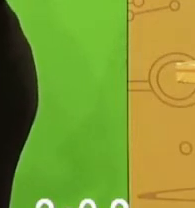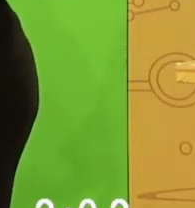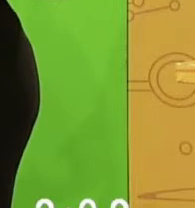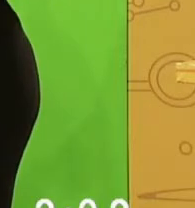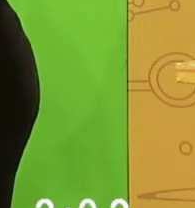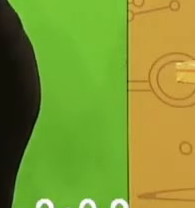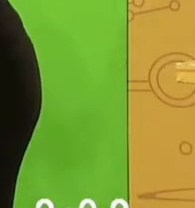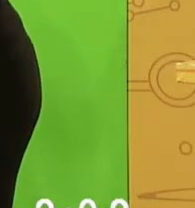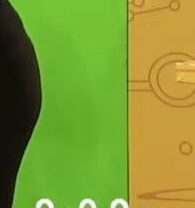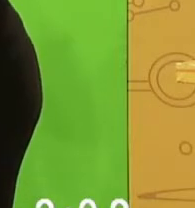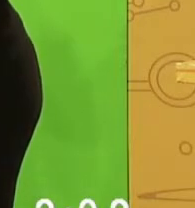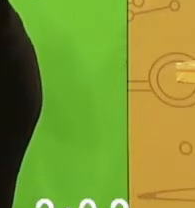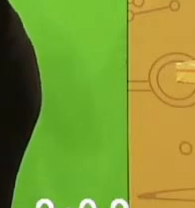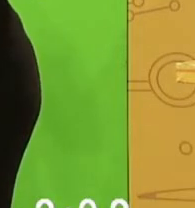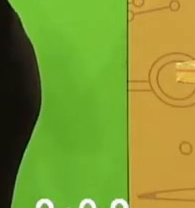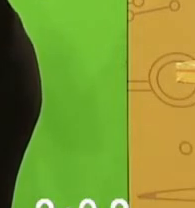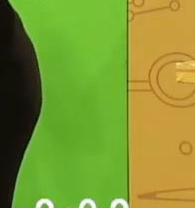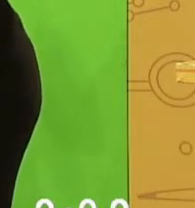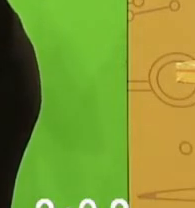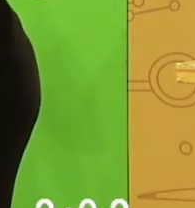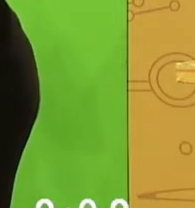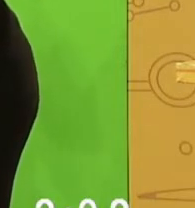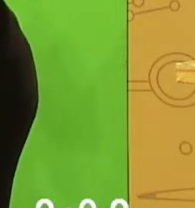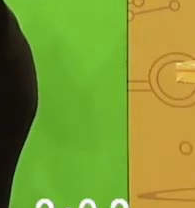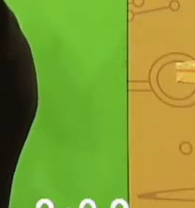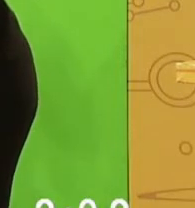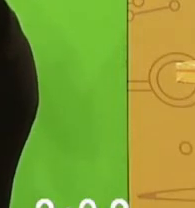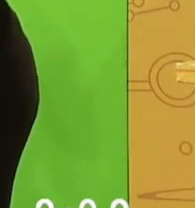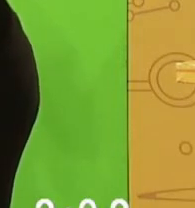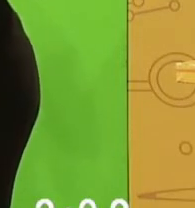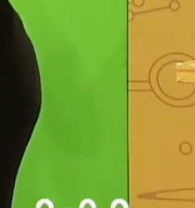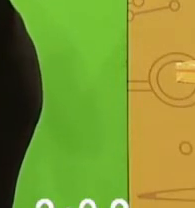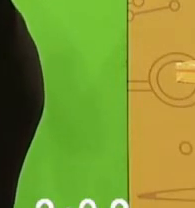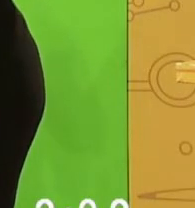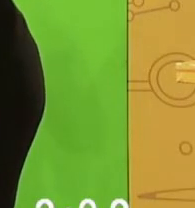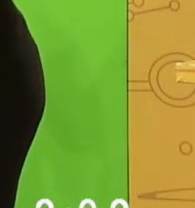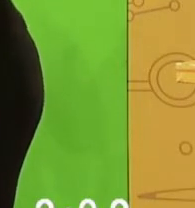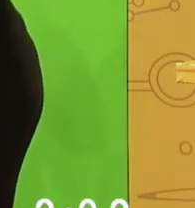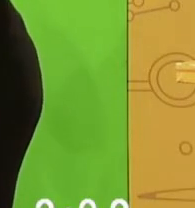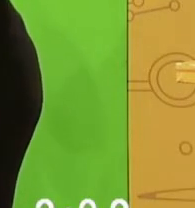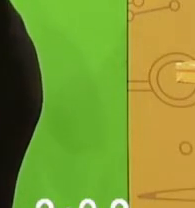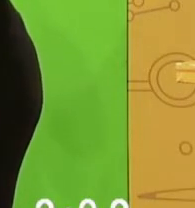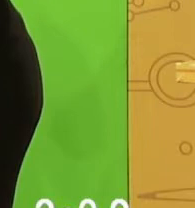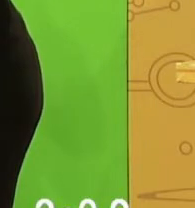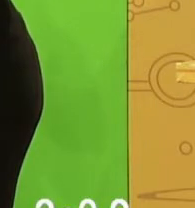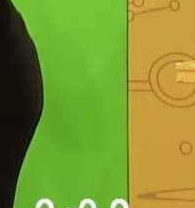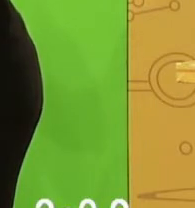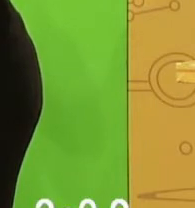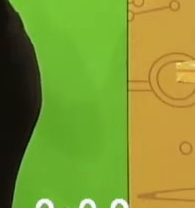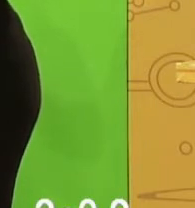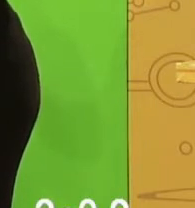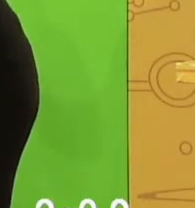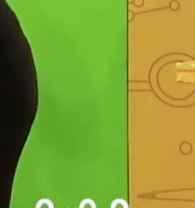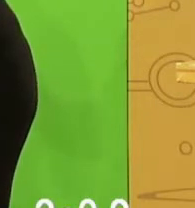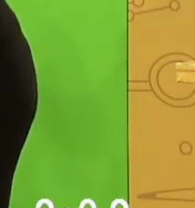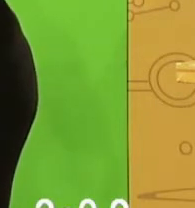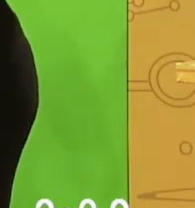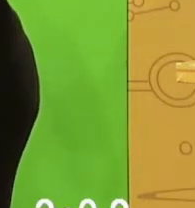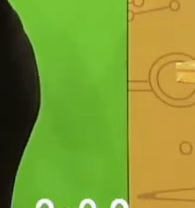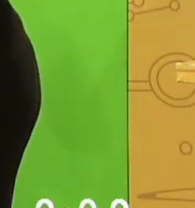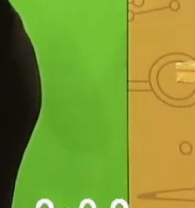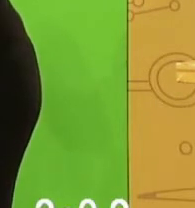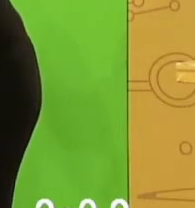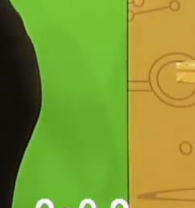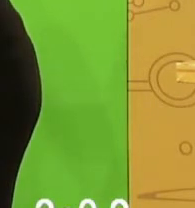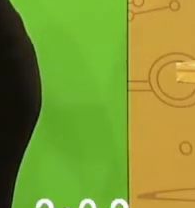medio, anular y meñique ambas manos. Voy a poner una encima de otra y voy a hacer un movimiento hacia el exterior, de tal